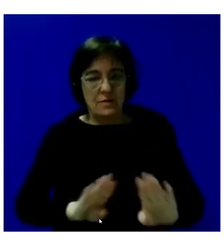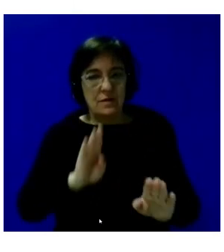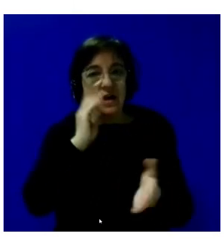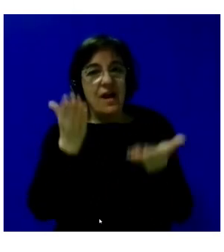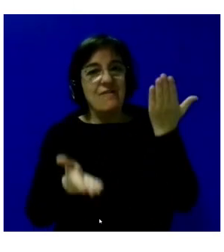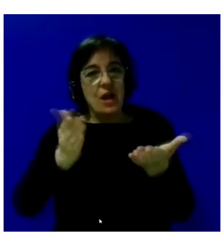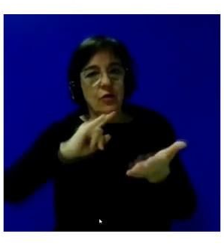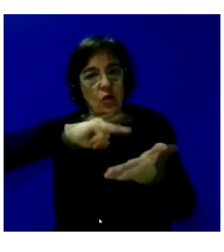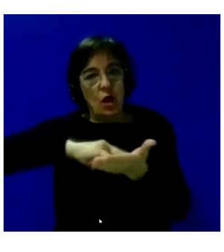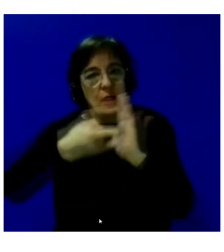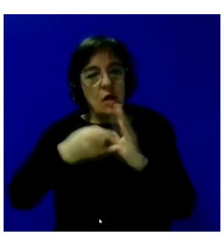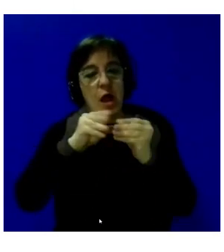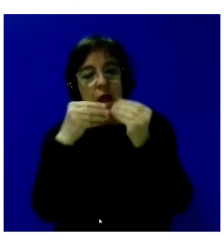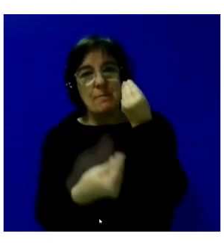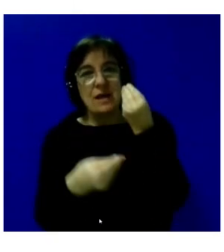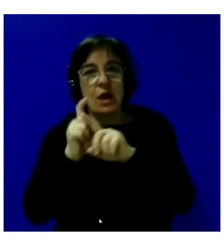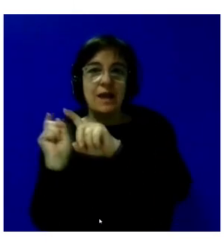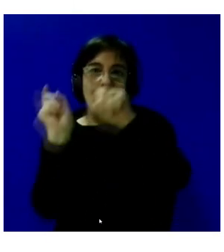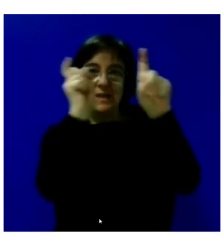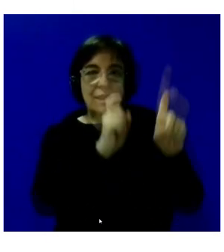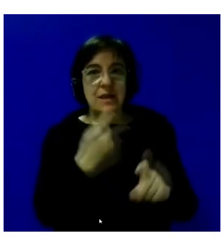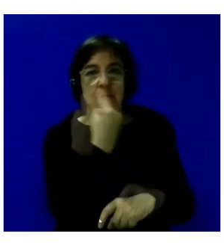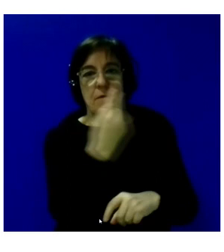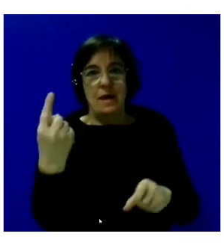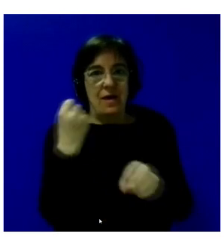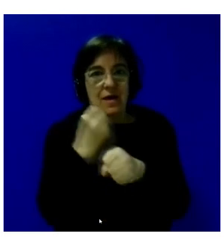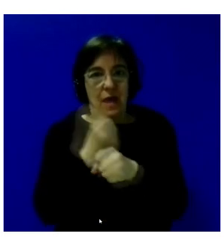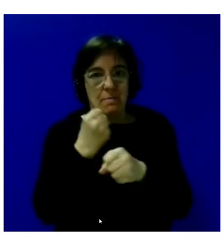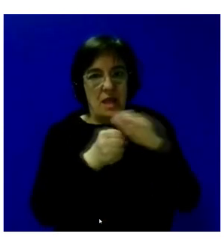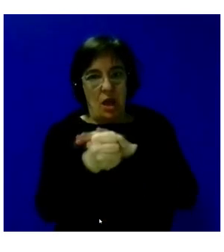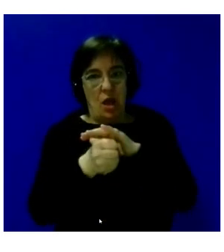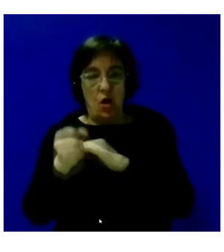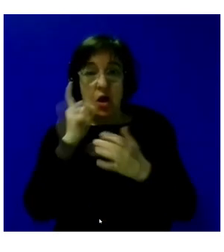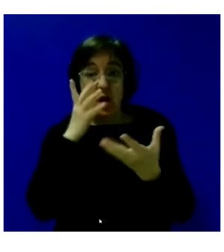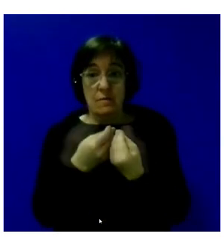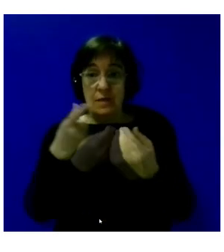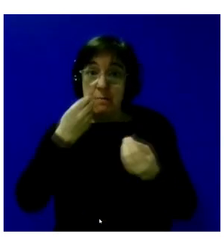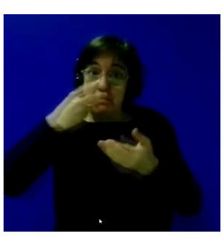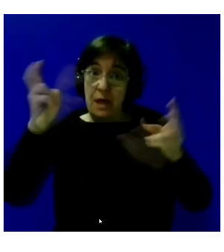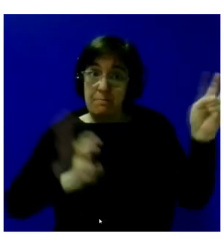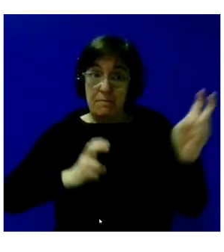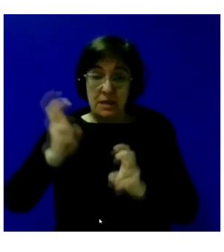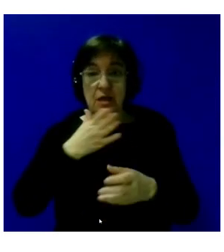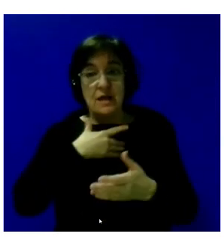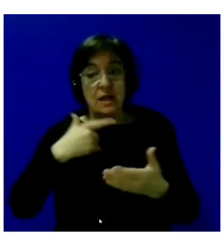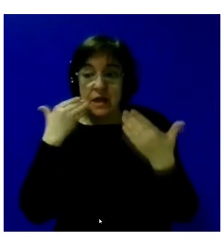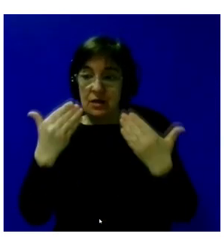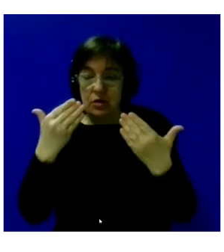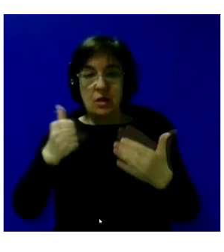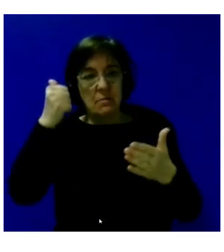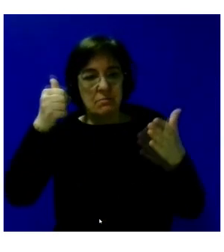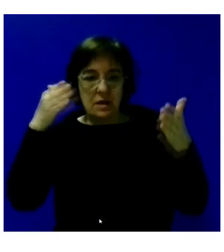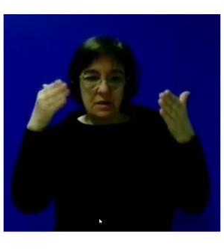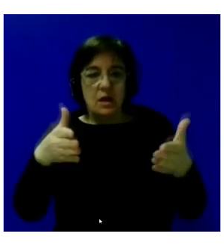del proyecto y el manual de itinerario personalizado de empleo. Por ello, junto con esta bienvenida, quería dar las gracias, en particular,